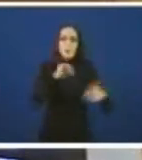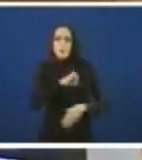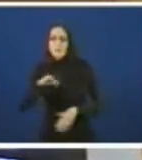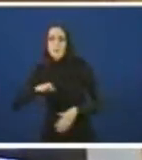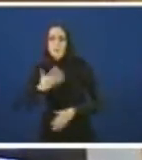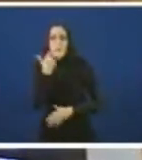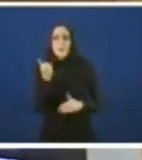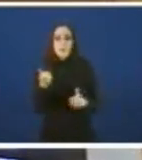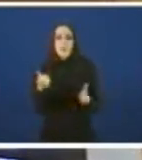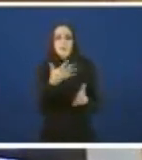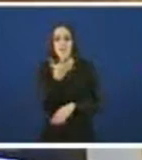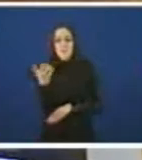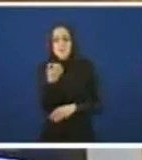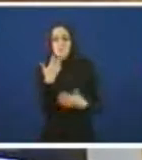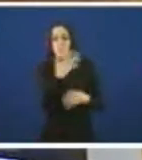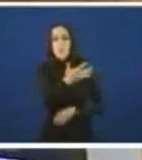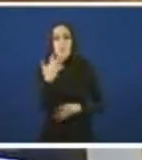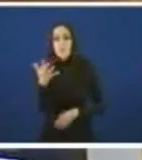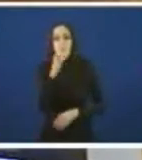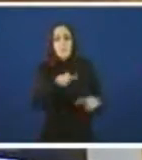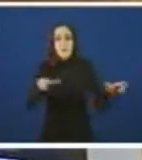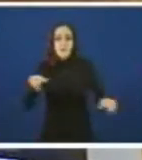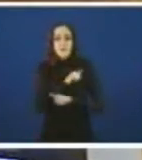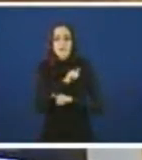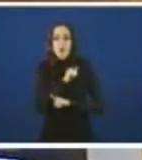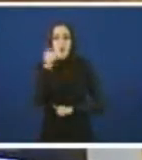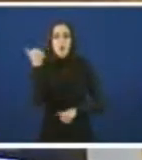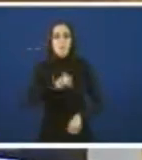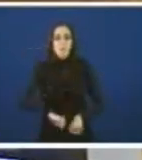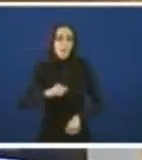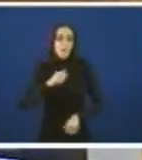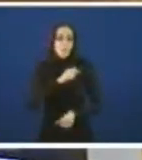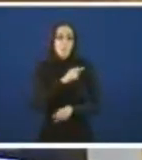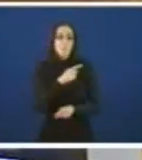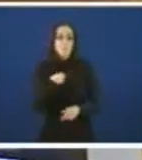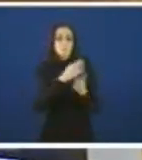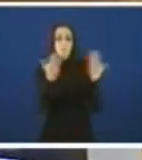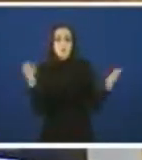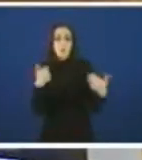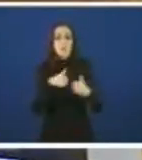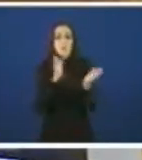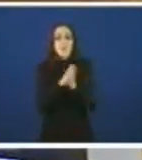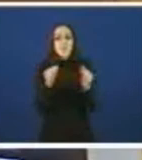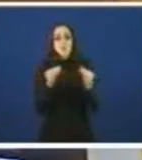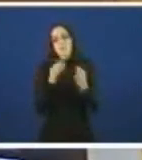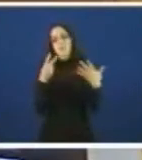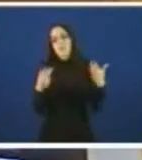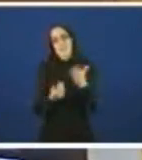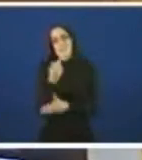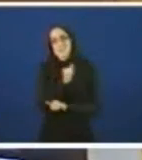.555 personas están a agardar por unha operación en POVISA. 187 días de espera media.